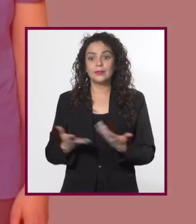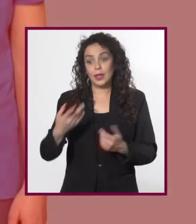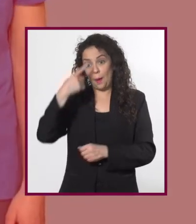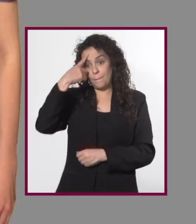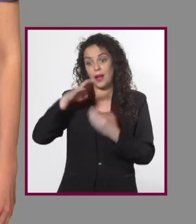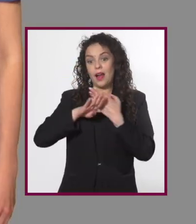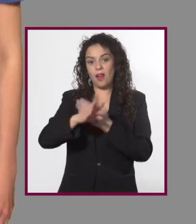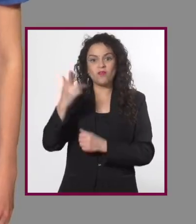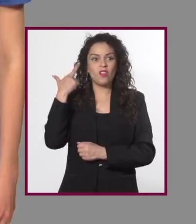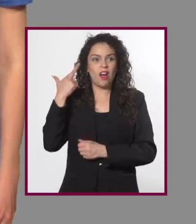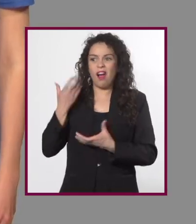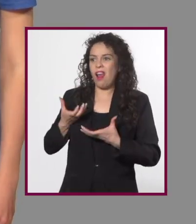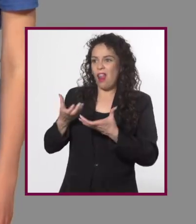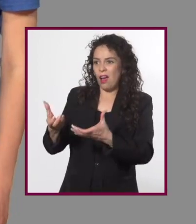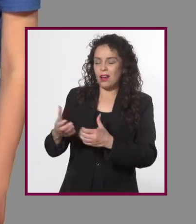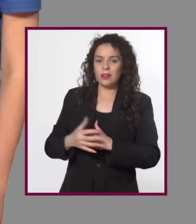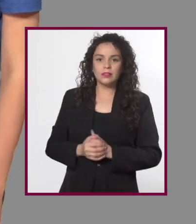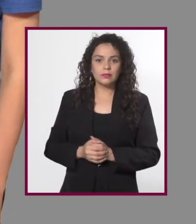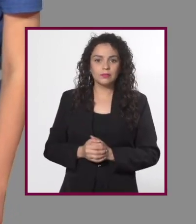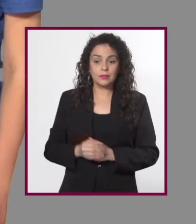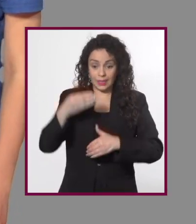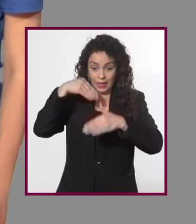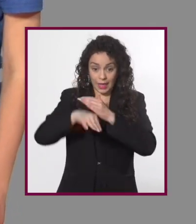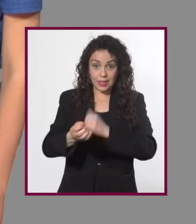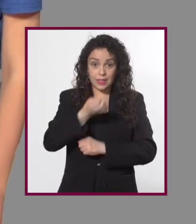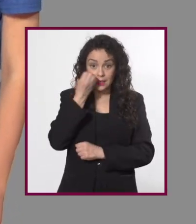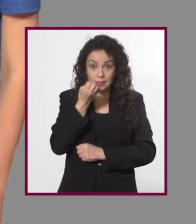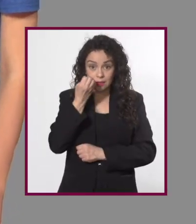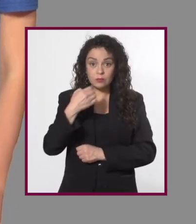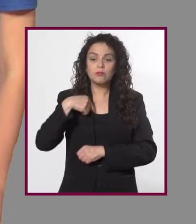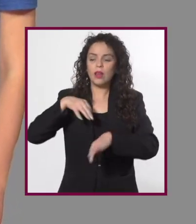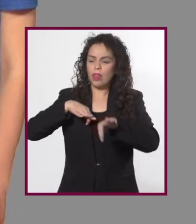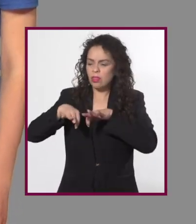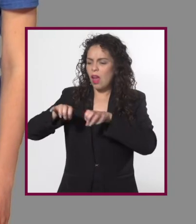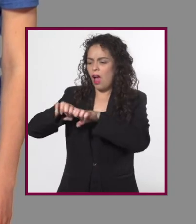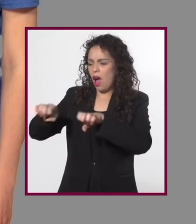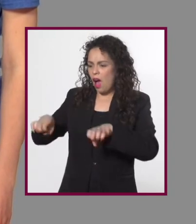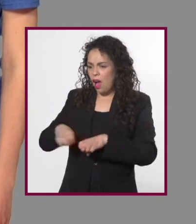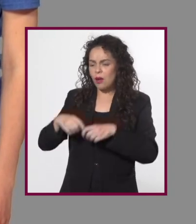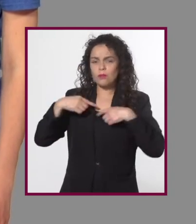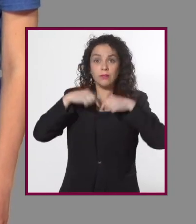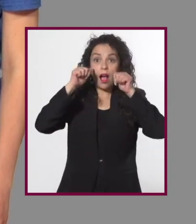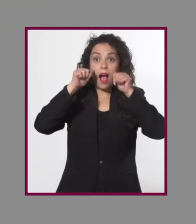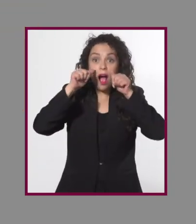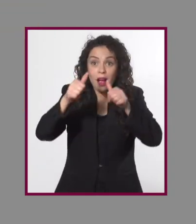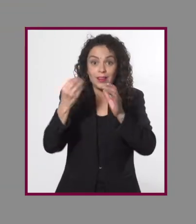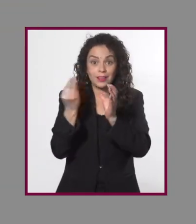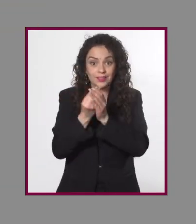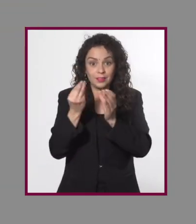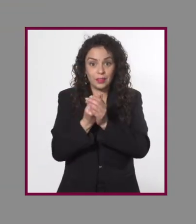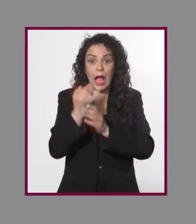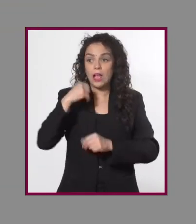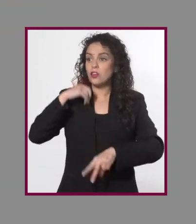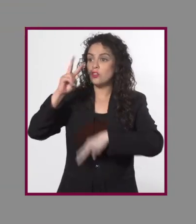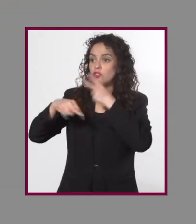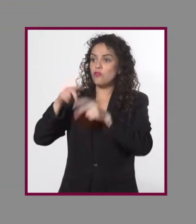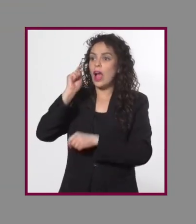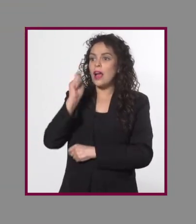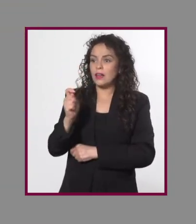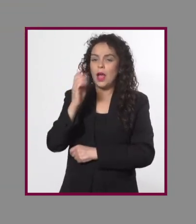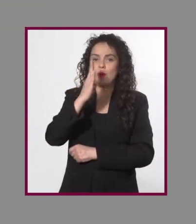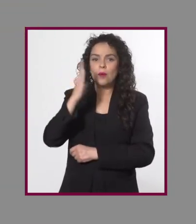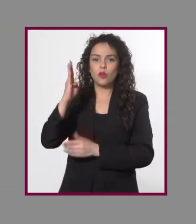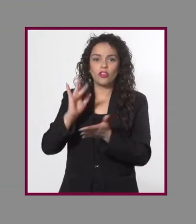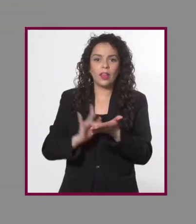Bueno, para evitar el ruido de la calle. Ya en la escuela, trabajo en equipo, atiendo a las clases y voy a la